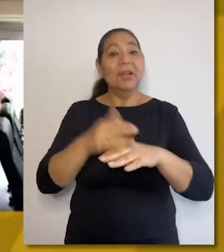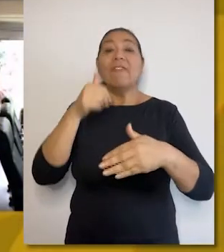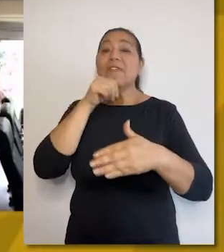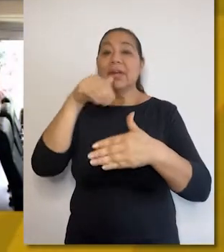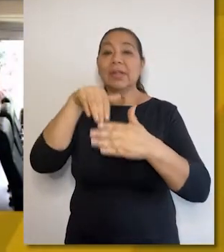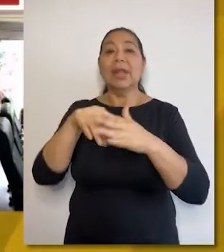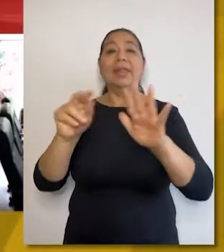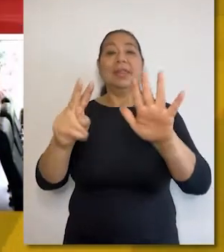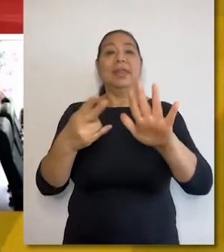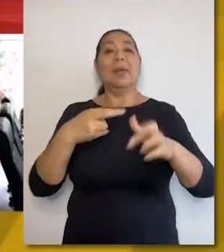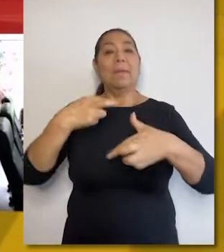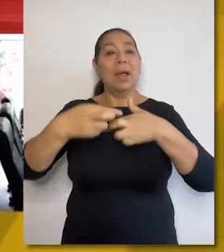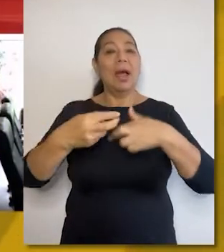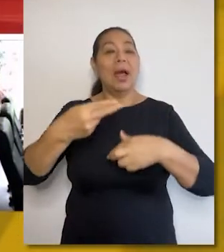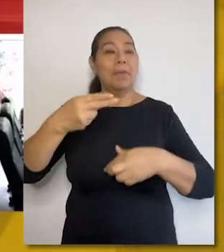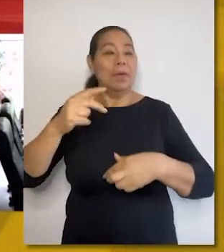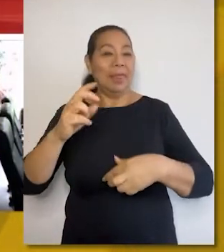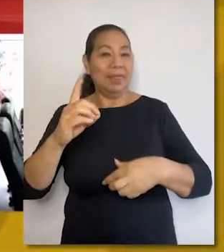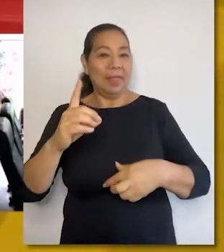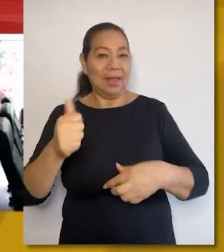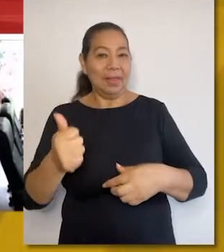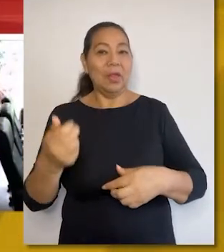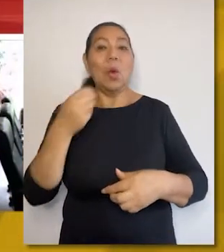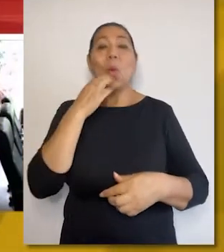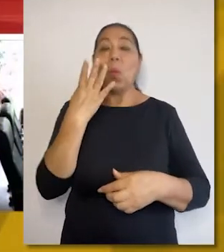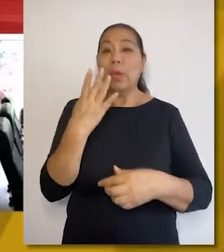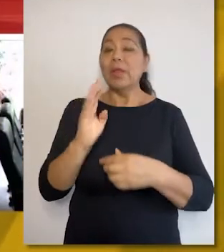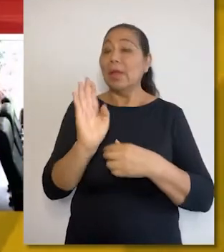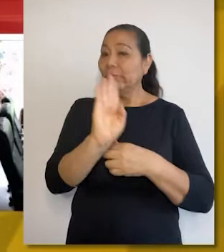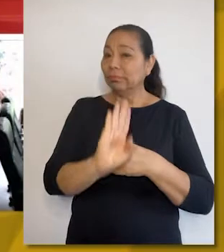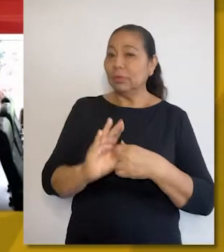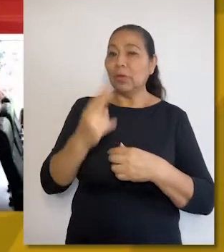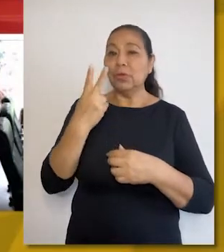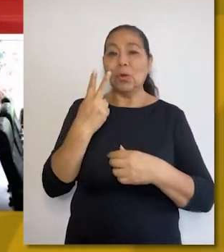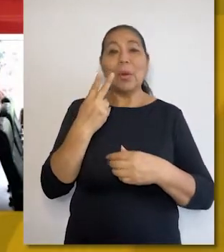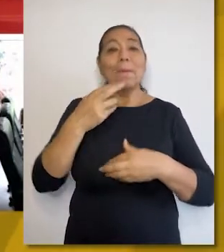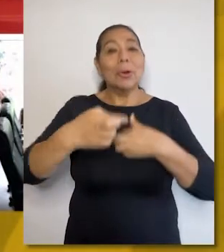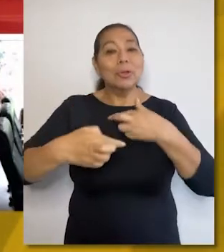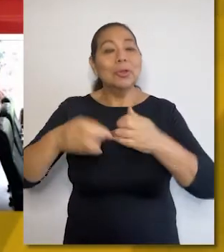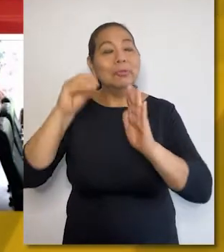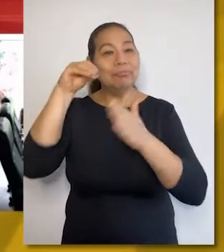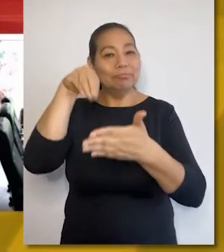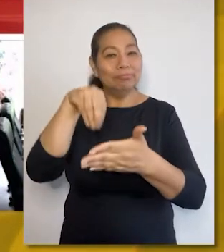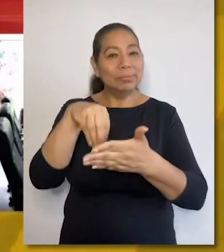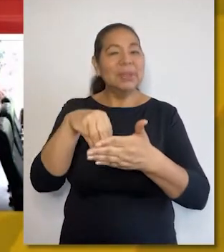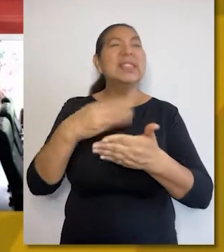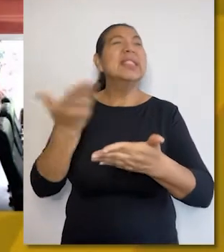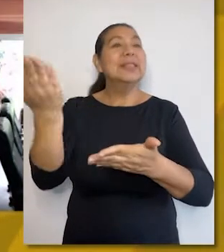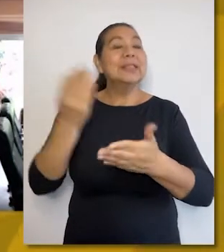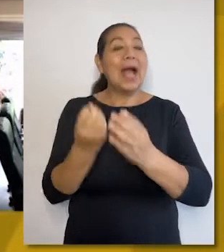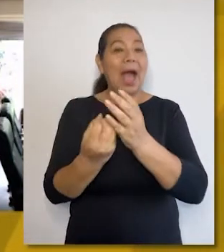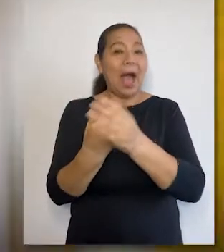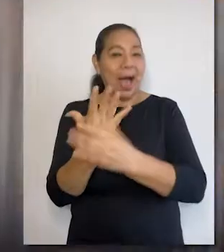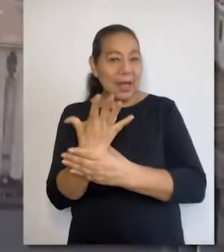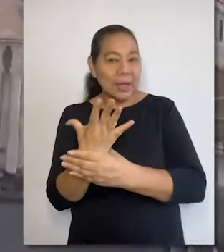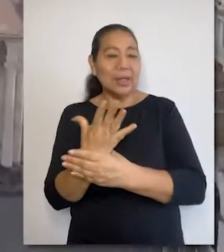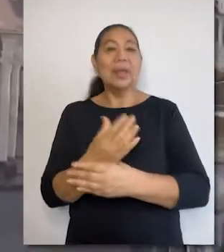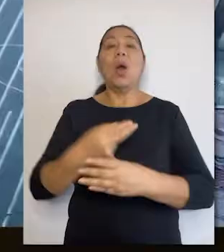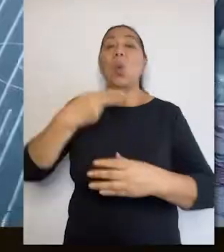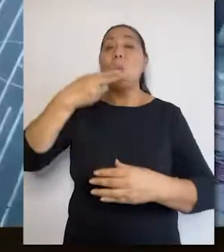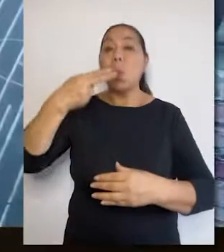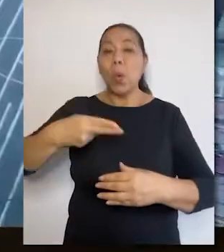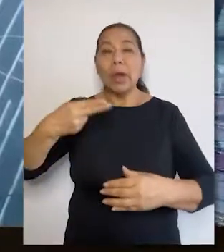procesal quedaron al voto 17 procesos de habeas data, 4 de amparo y dos procesos de cumplimiento procedentes de